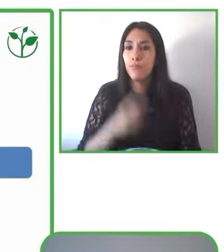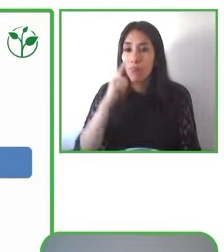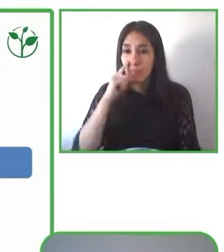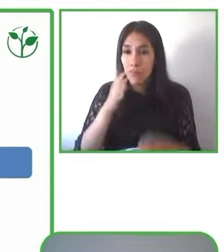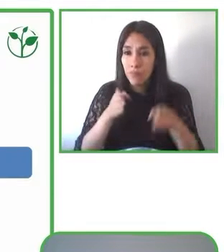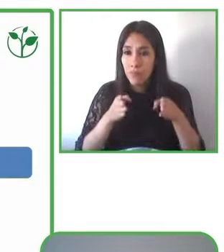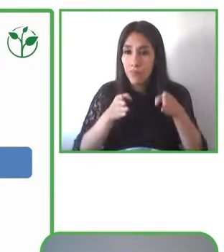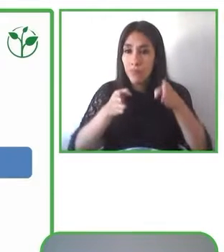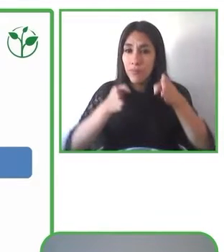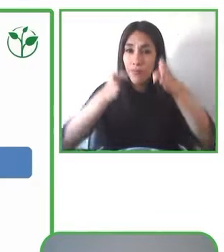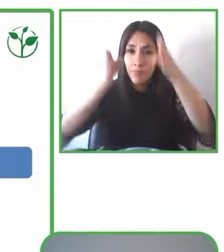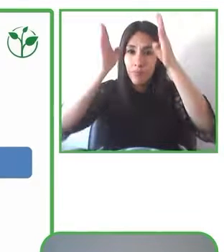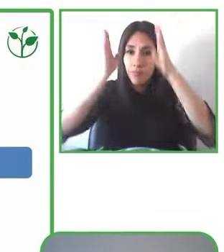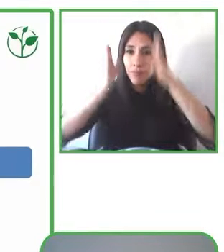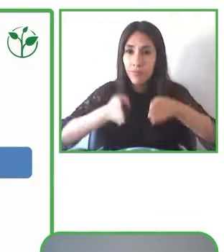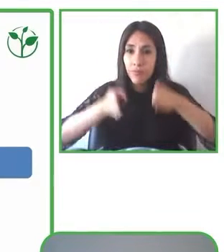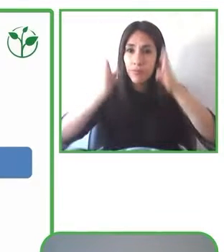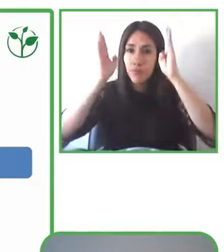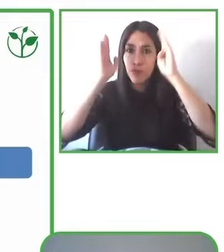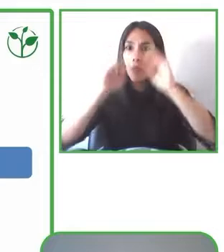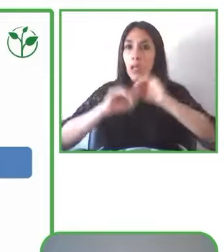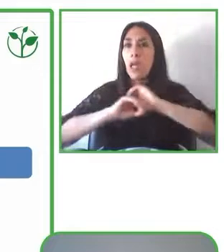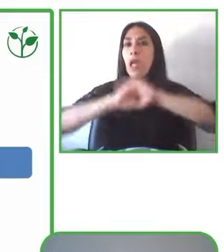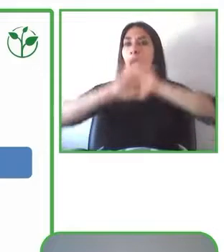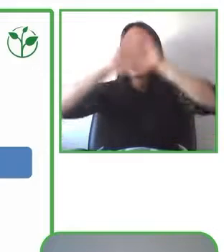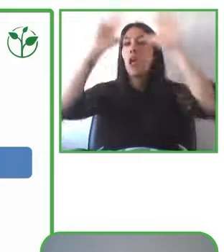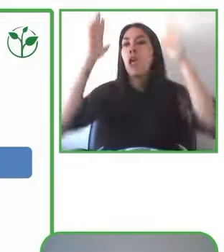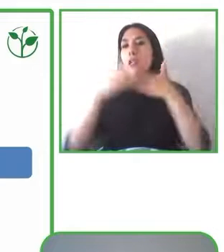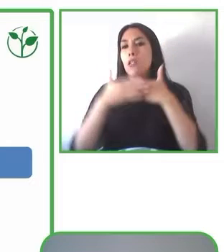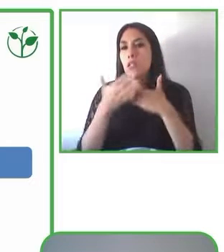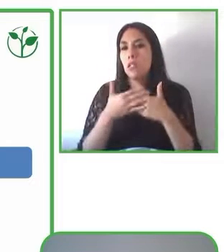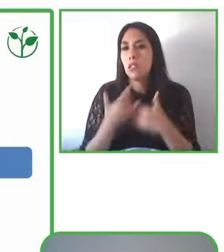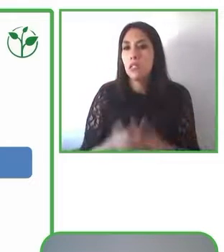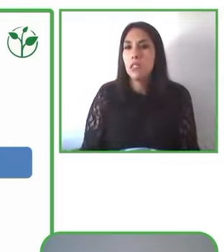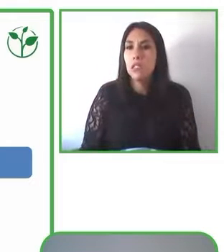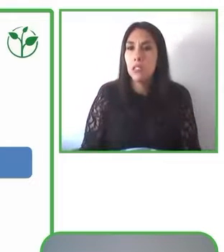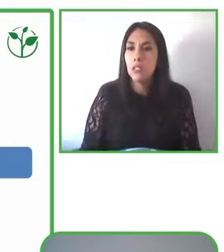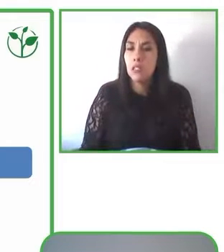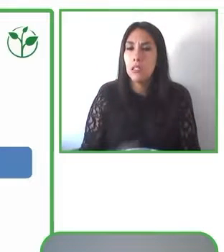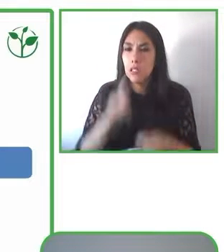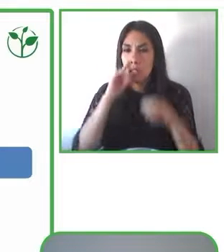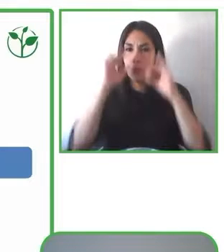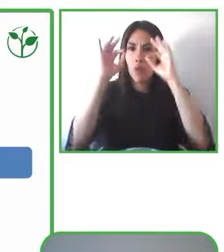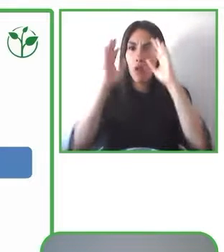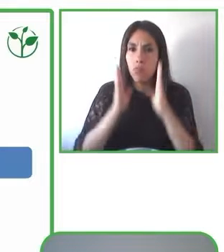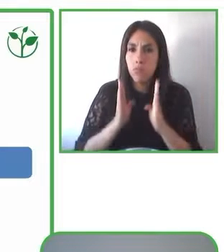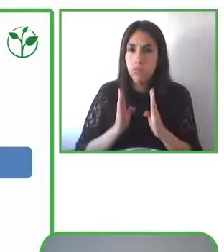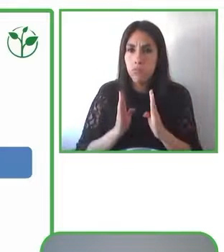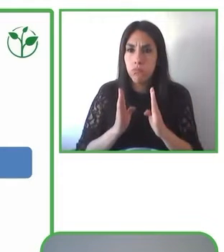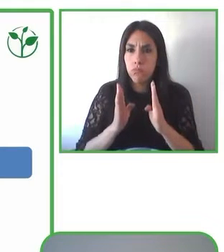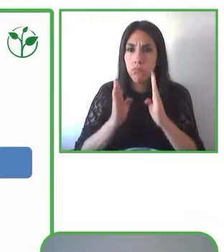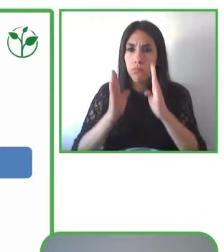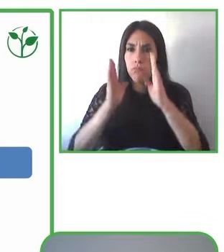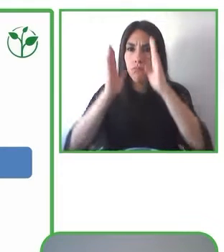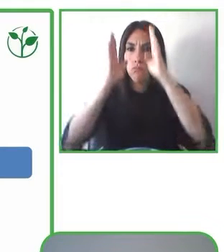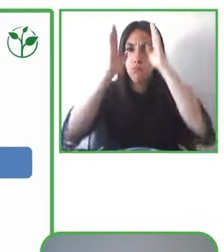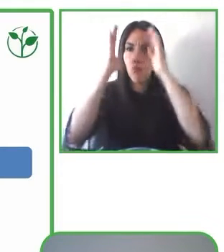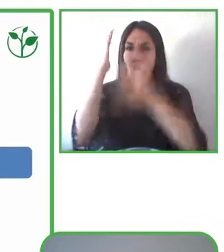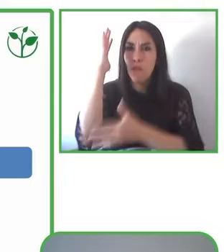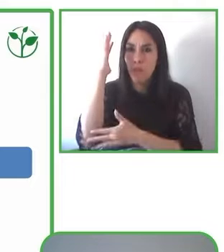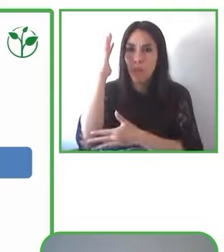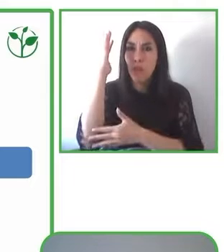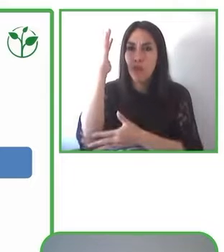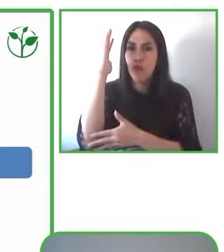hay una franja de elementos, donde están los árboles, un espacio de ruta accesible y un borde,